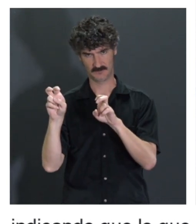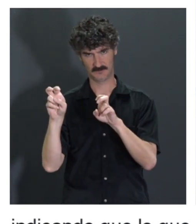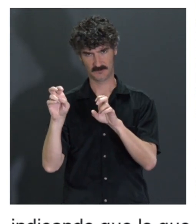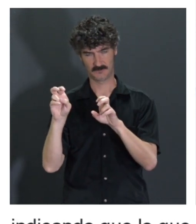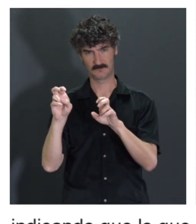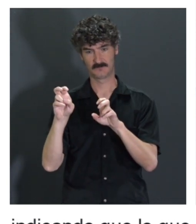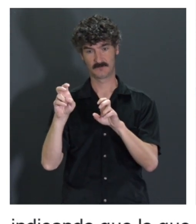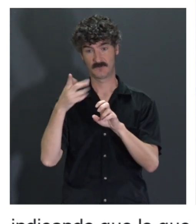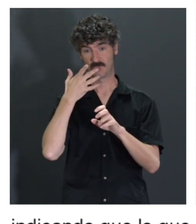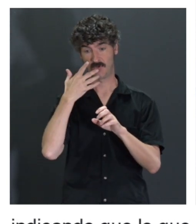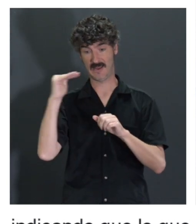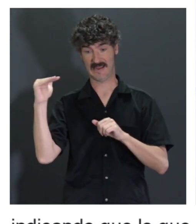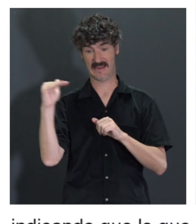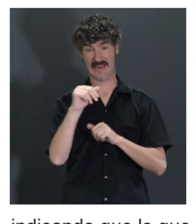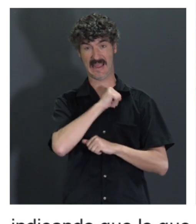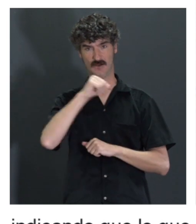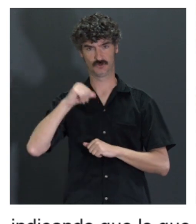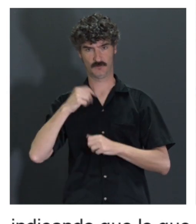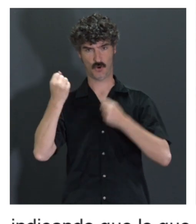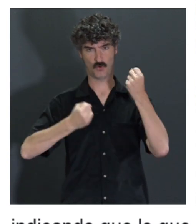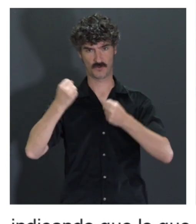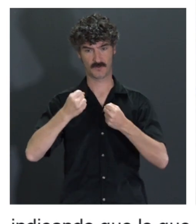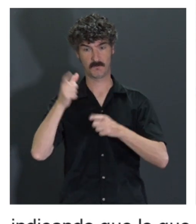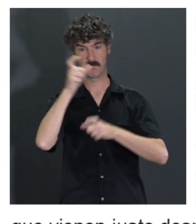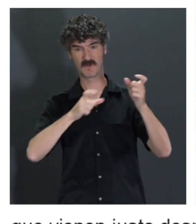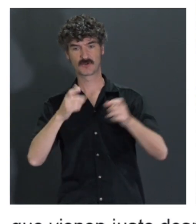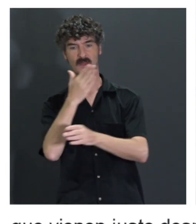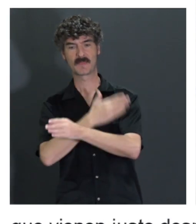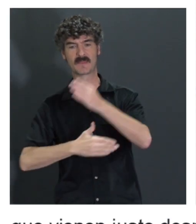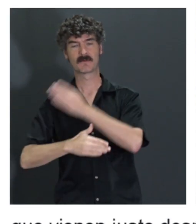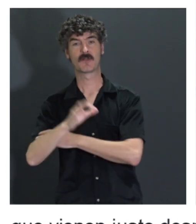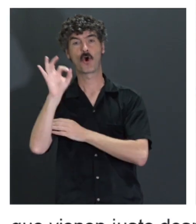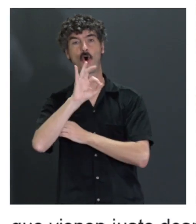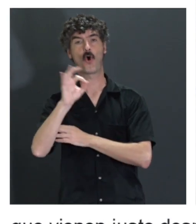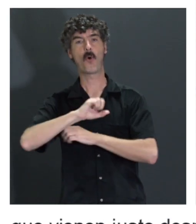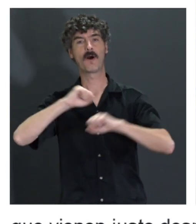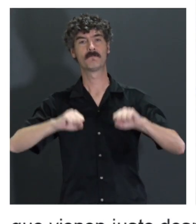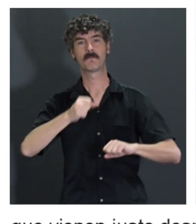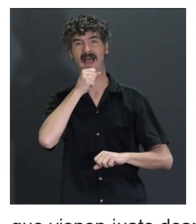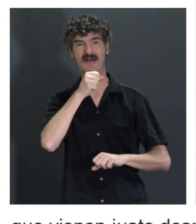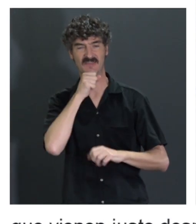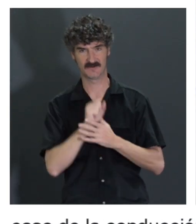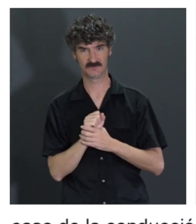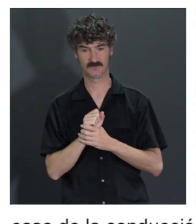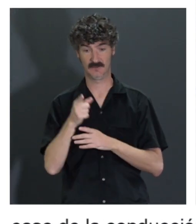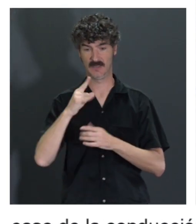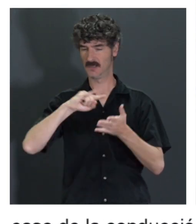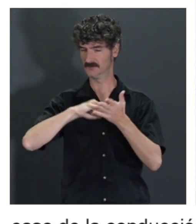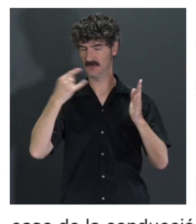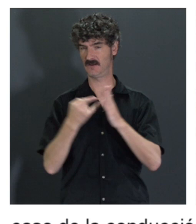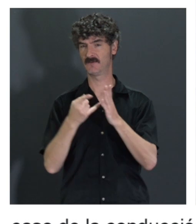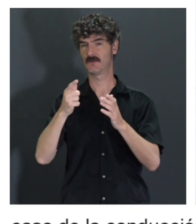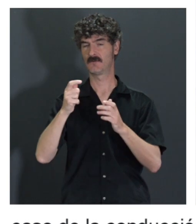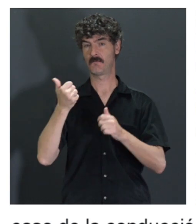en el caso de la conducción autónoma van a ser personas con discapacidad o ancianos. ¿Por qué? Porque los beneficios que nos va a aportar esa tecnología son abismales.